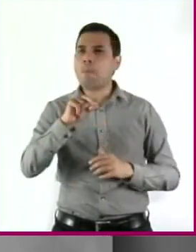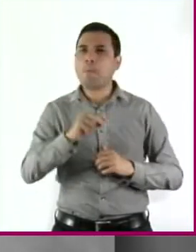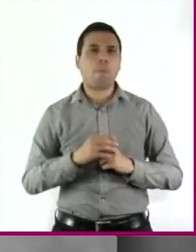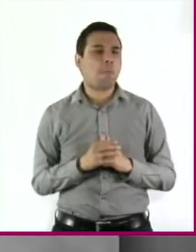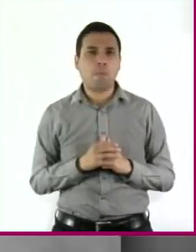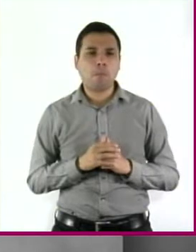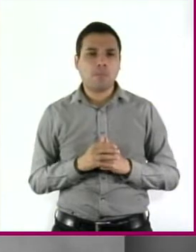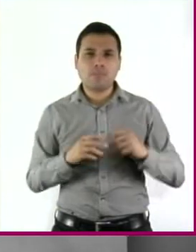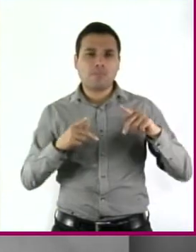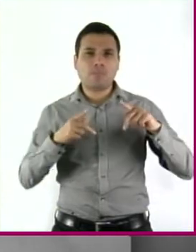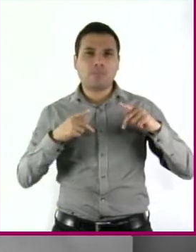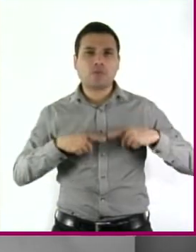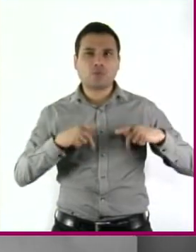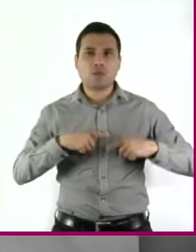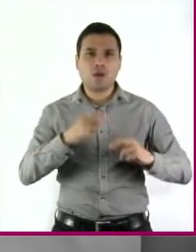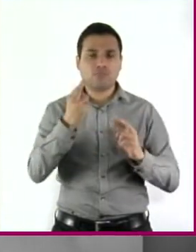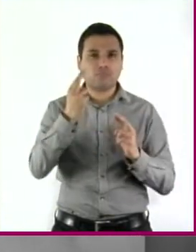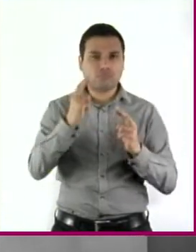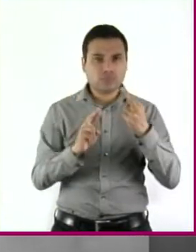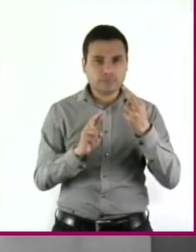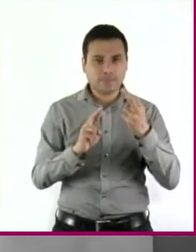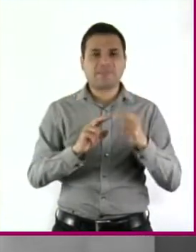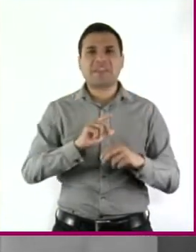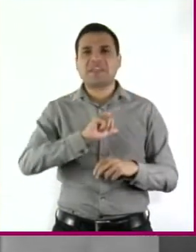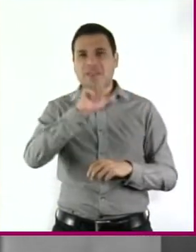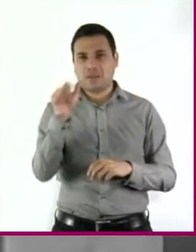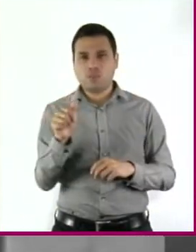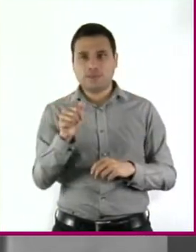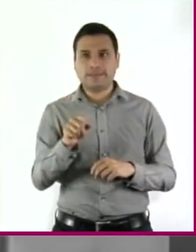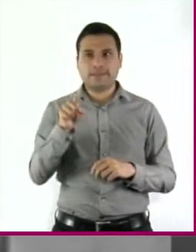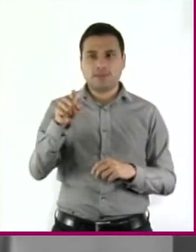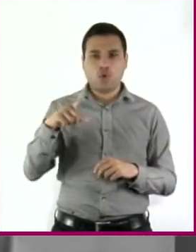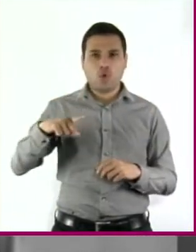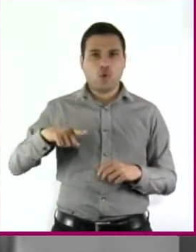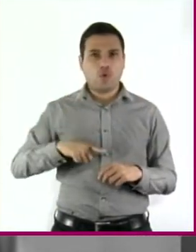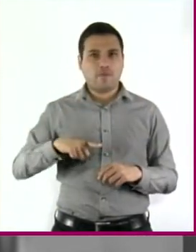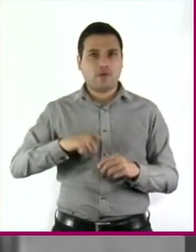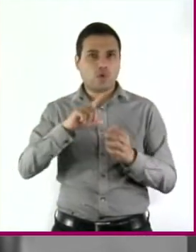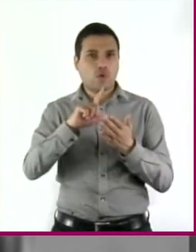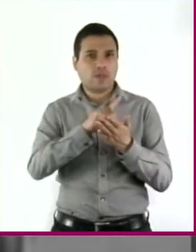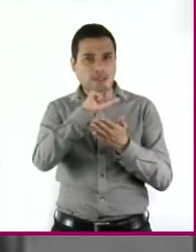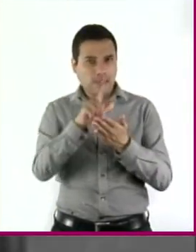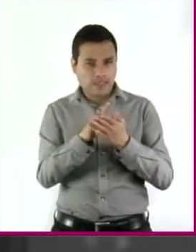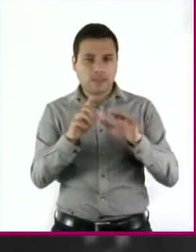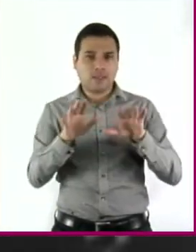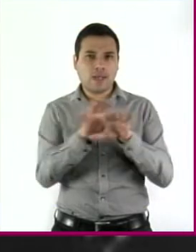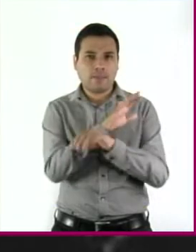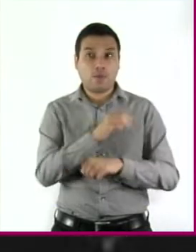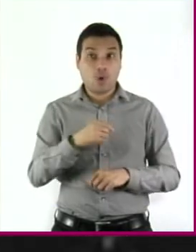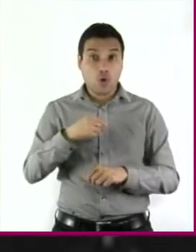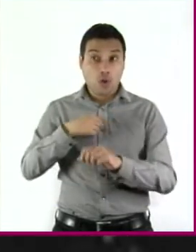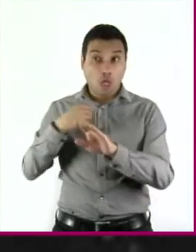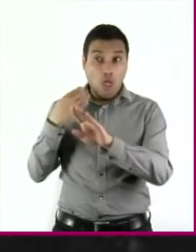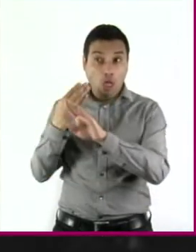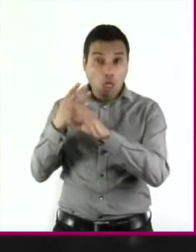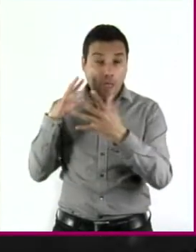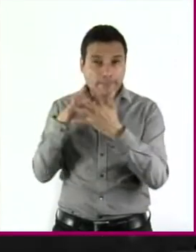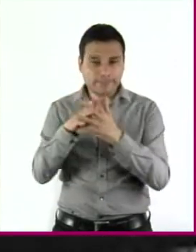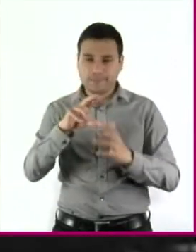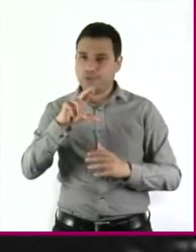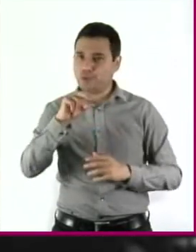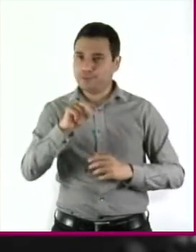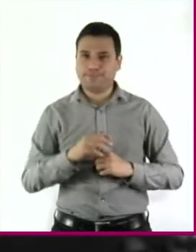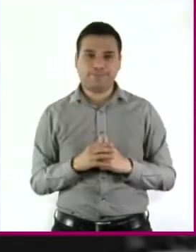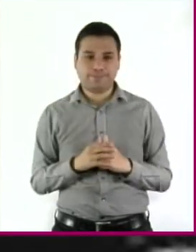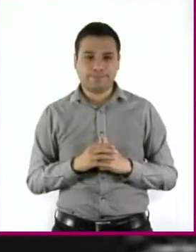civil es generar un cambio en las leyes y políticas de los gobiernos sin usar la violencia física. A diferencia